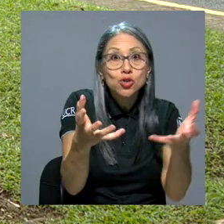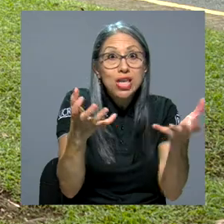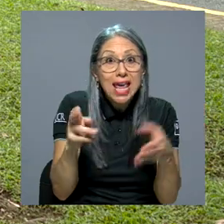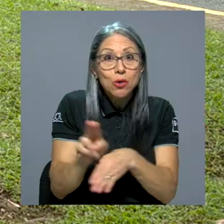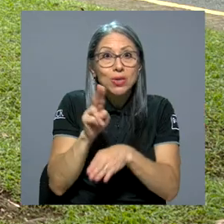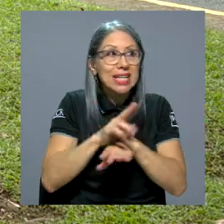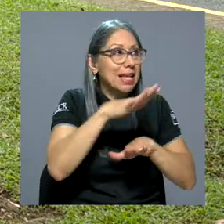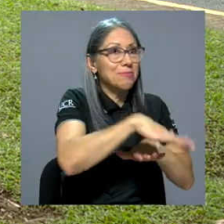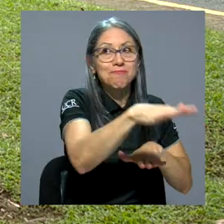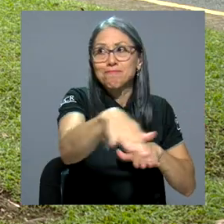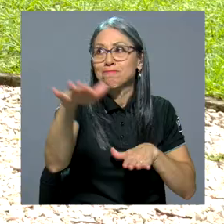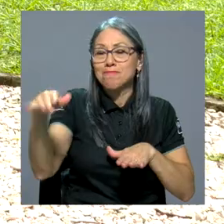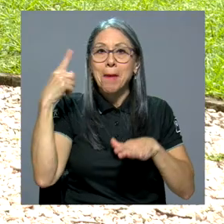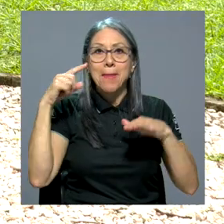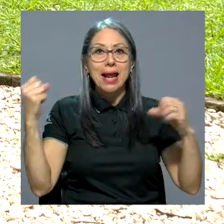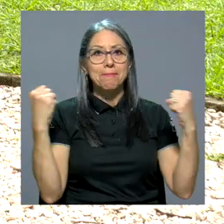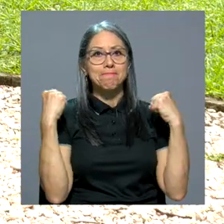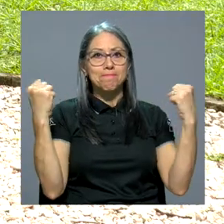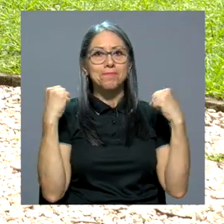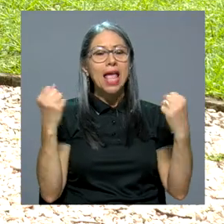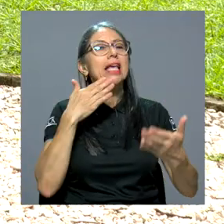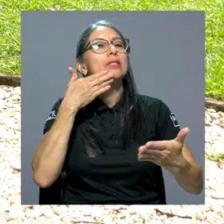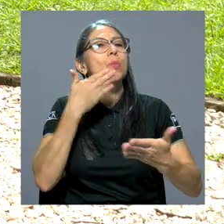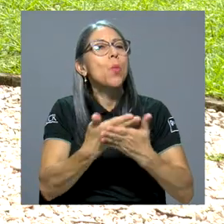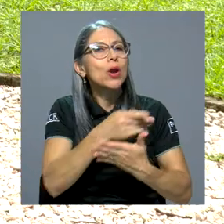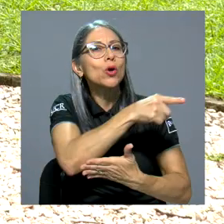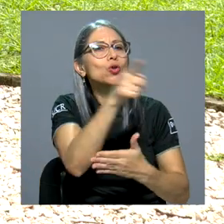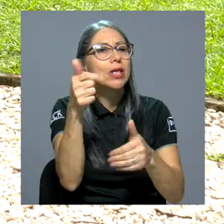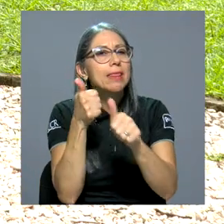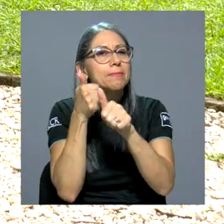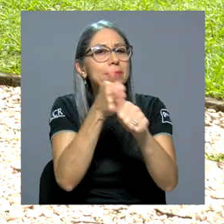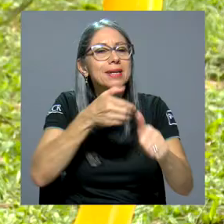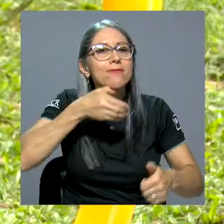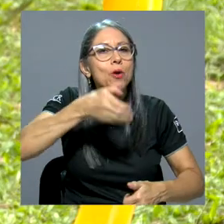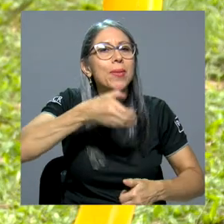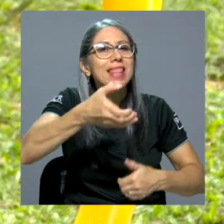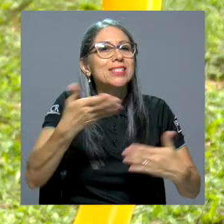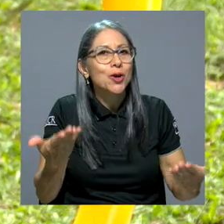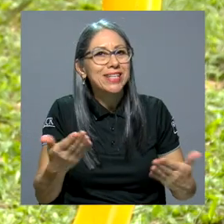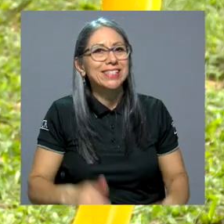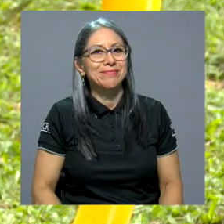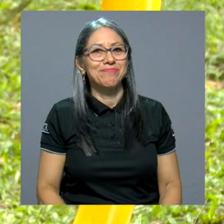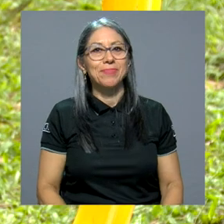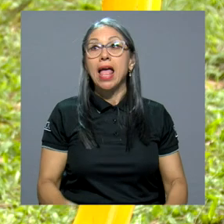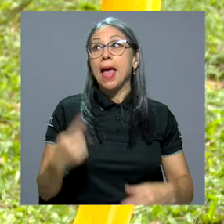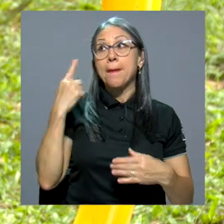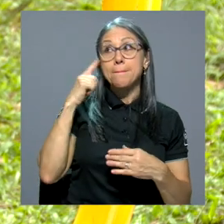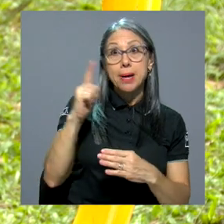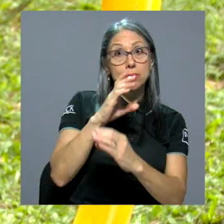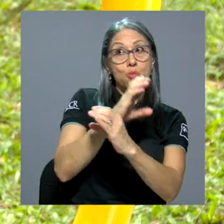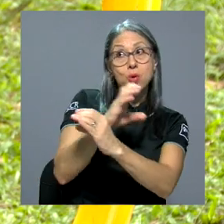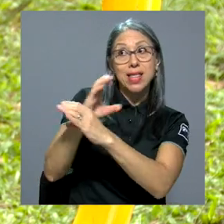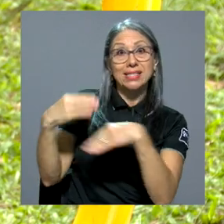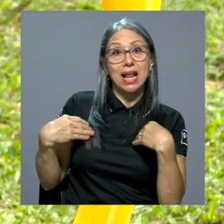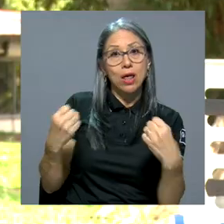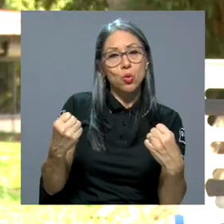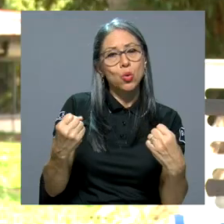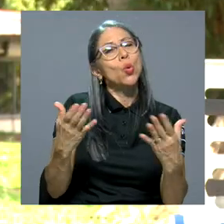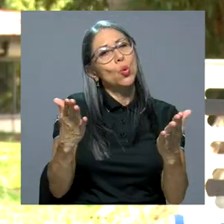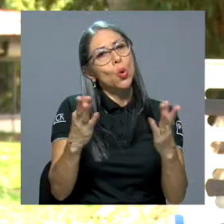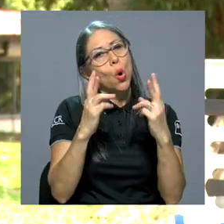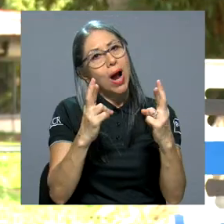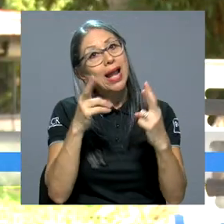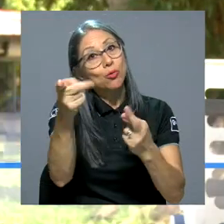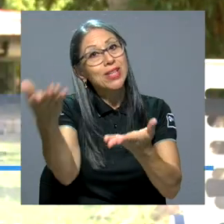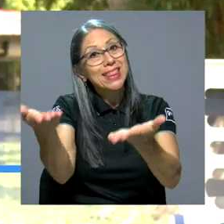utilizar los circuitos biosaludables, es bueno que tome en cuenta las siguientes recomendaciones. Entre las medidas sanitarias siempre decimos a